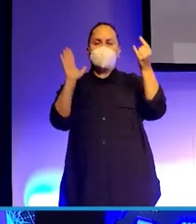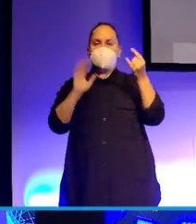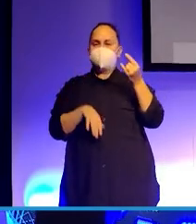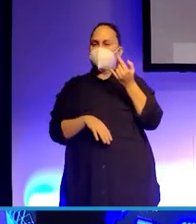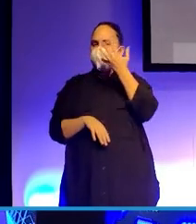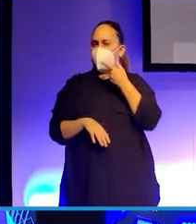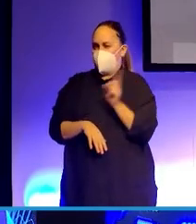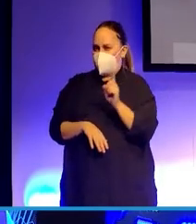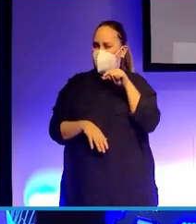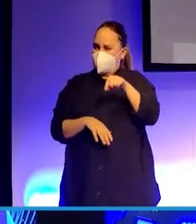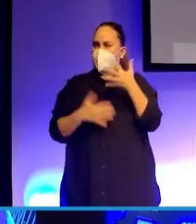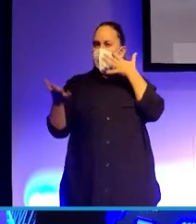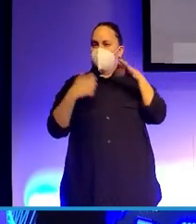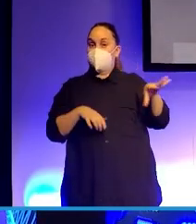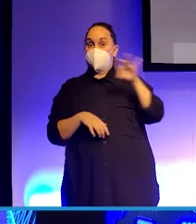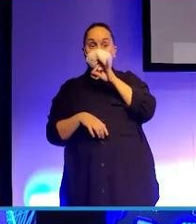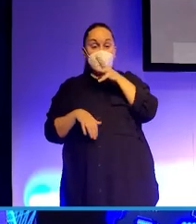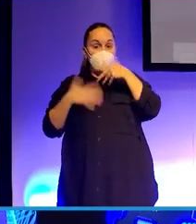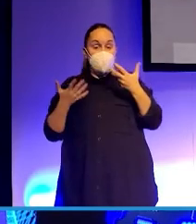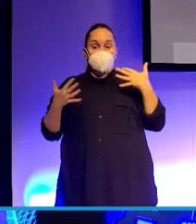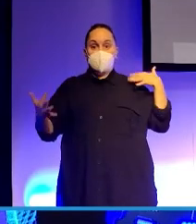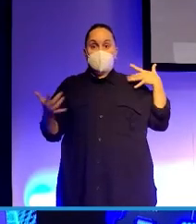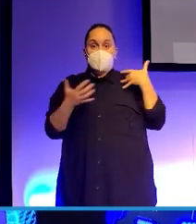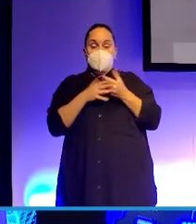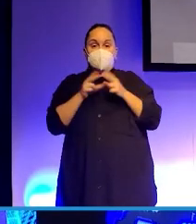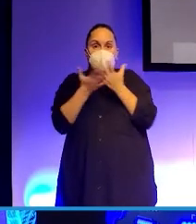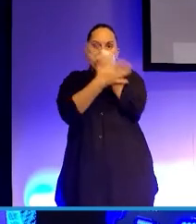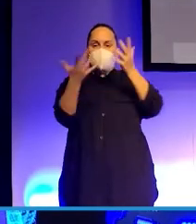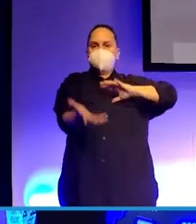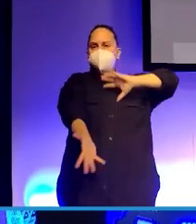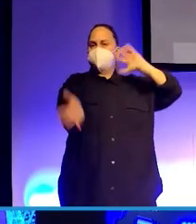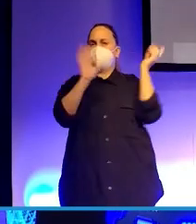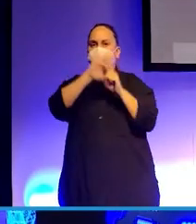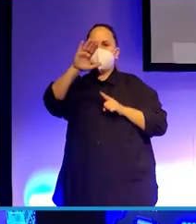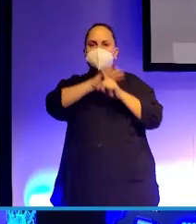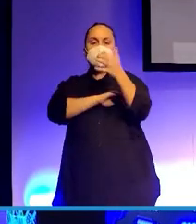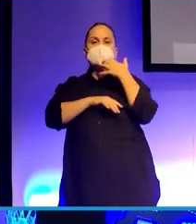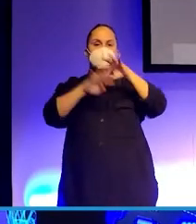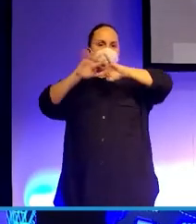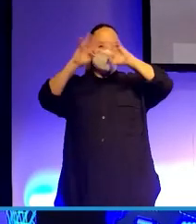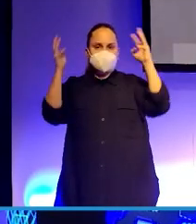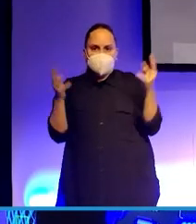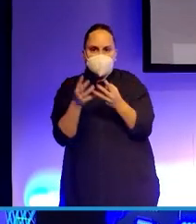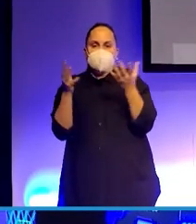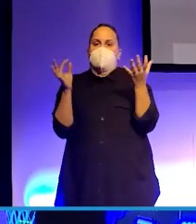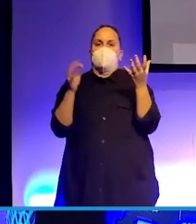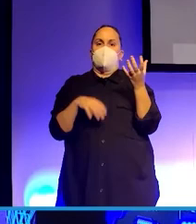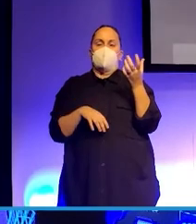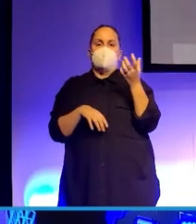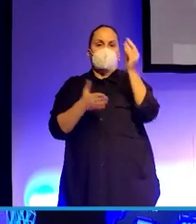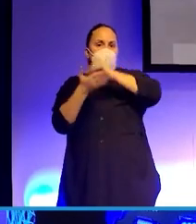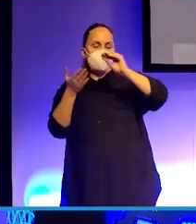visible de este progreso sin precedentes que tiene que ver con este Internet of Things, Big Data, algoritmos,